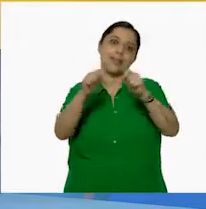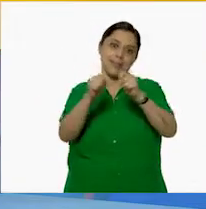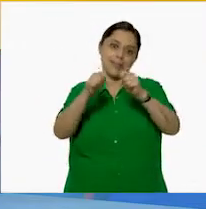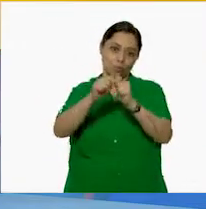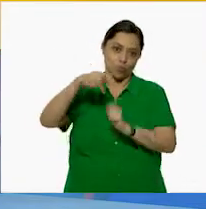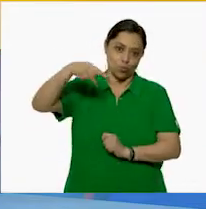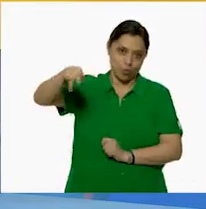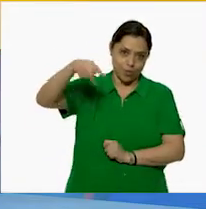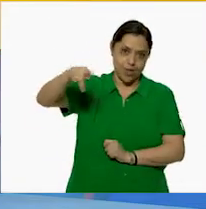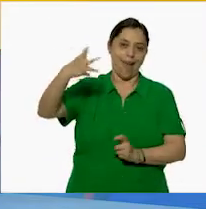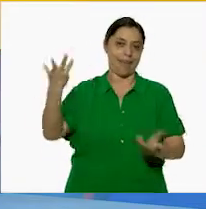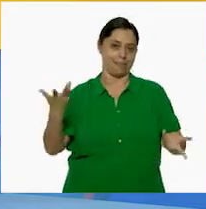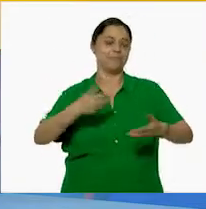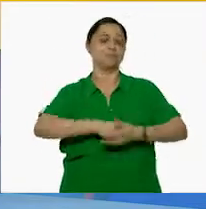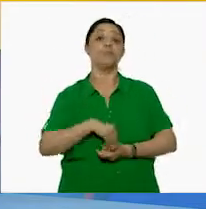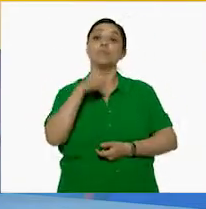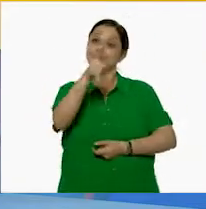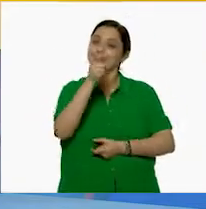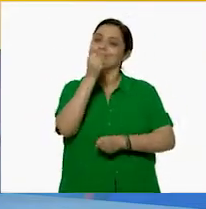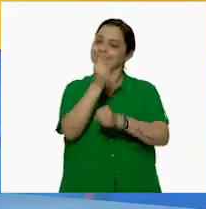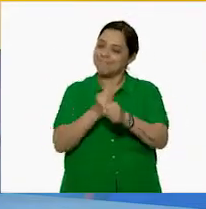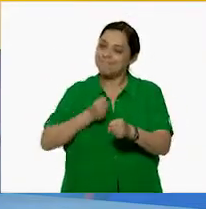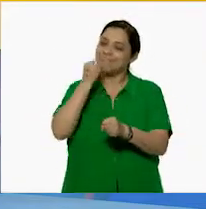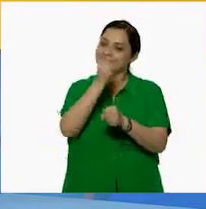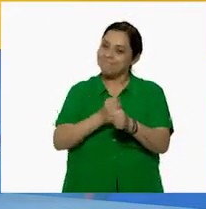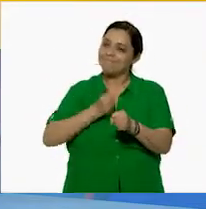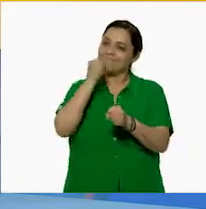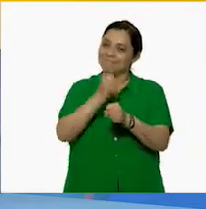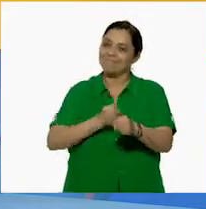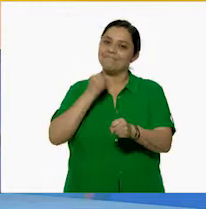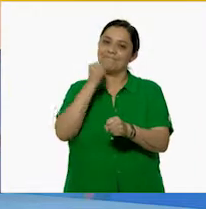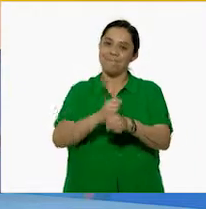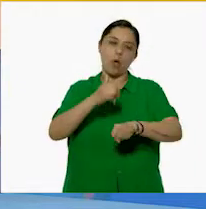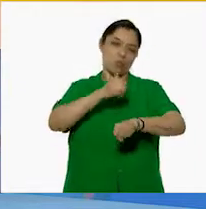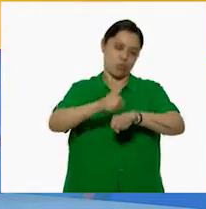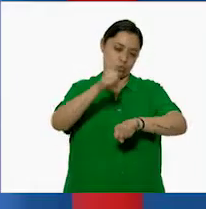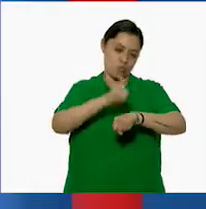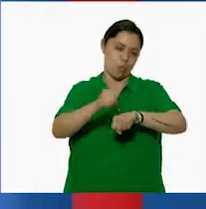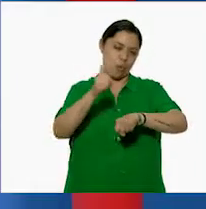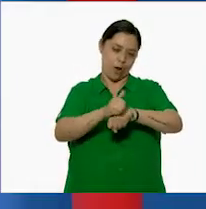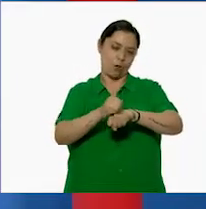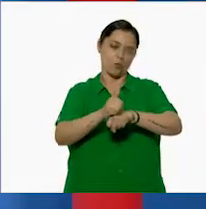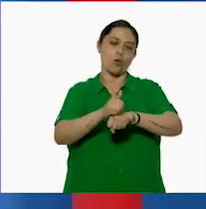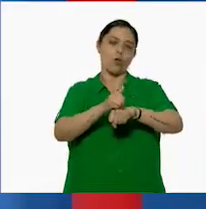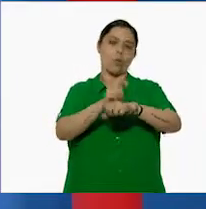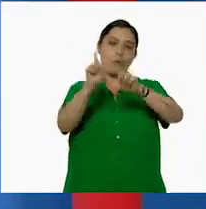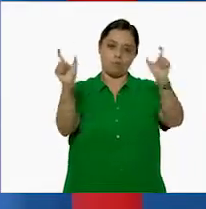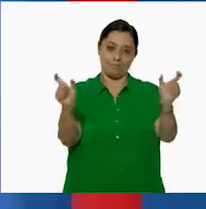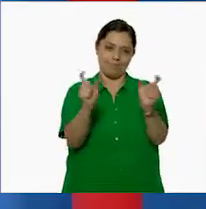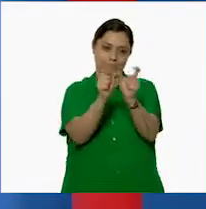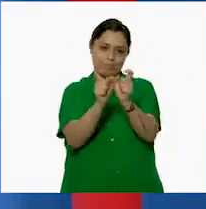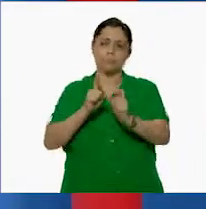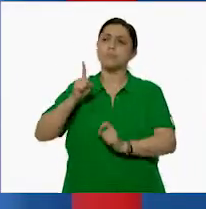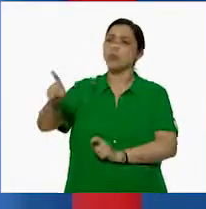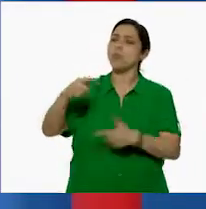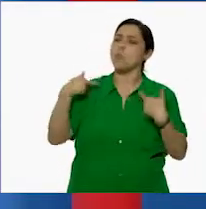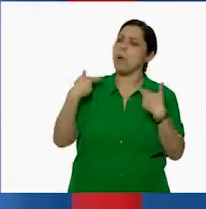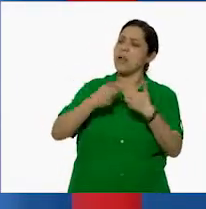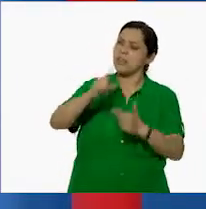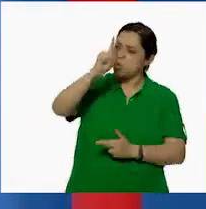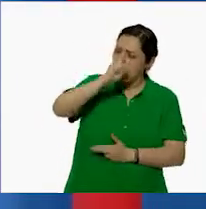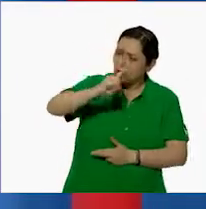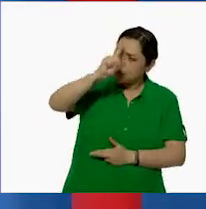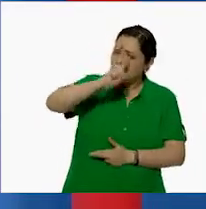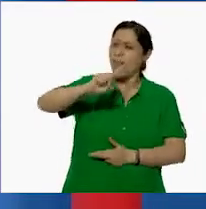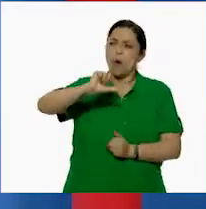Niñas y niños, sigan practicando estas operaciones con números de dos cifras. Maestro, ¿tienes algún consejo o tip que nos